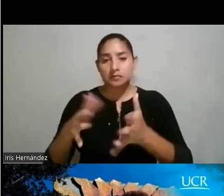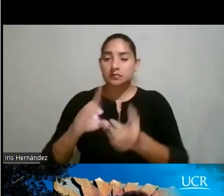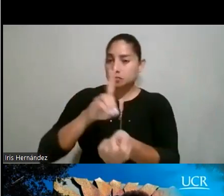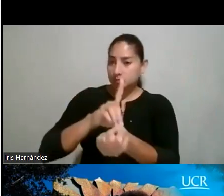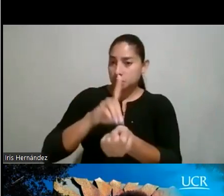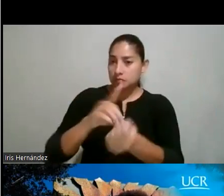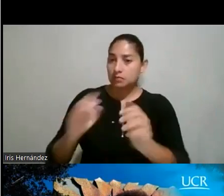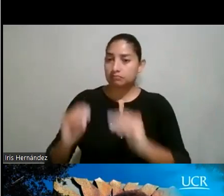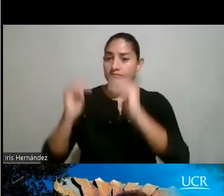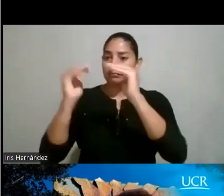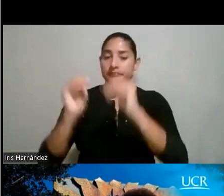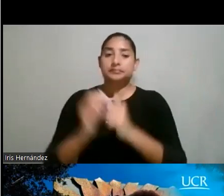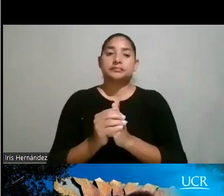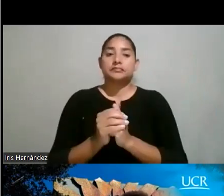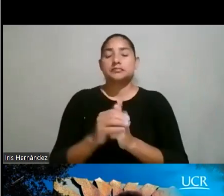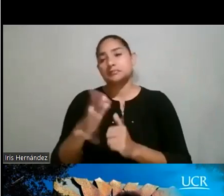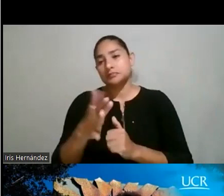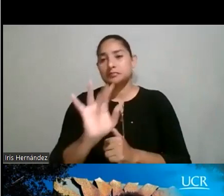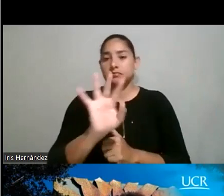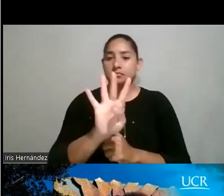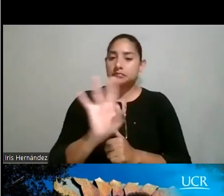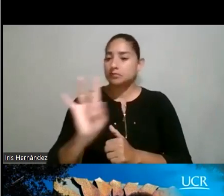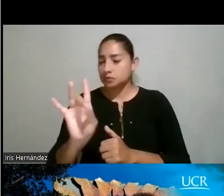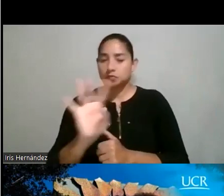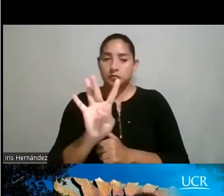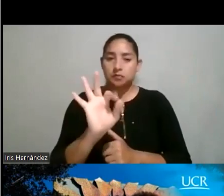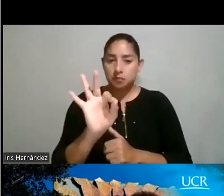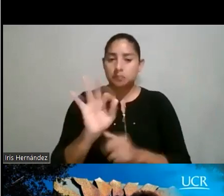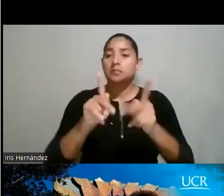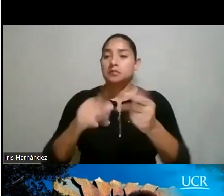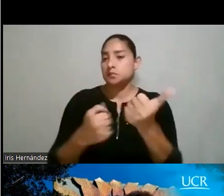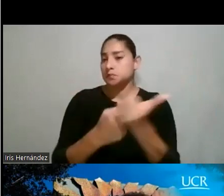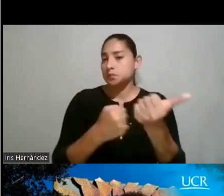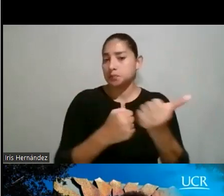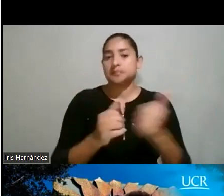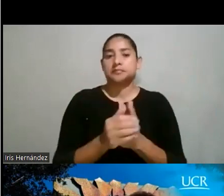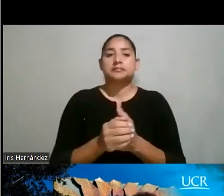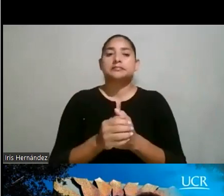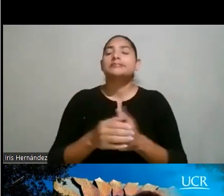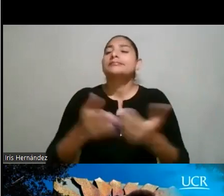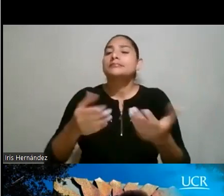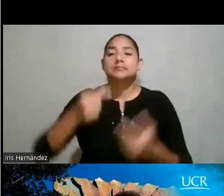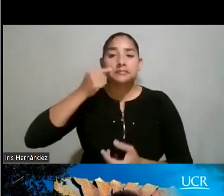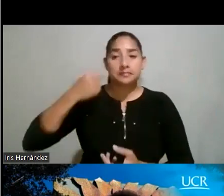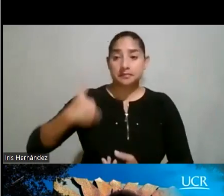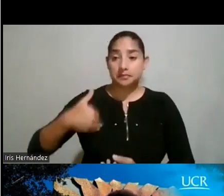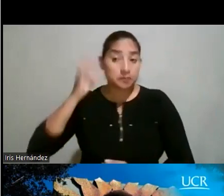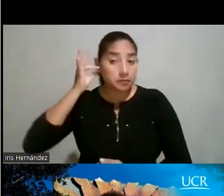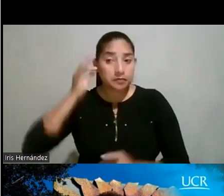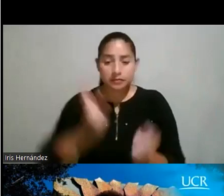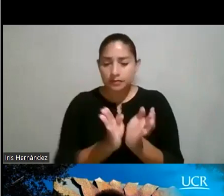y cerca del 29% es personal de apoyo. En cuanto a género, esta distribución está,